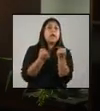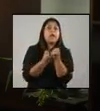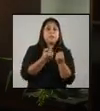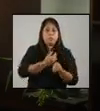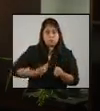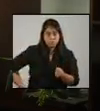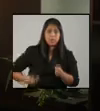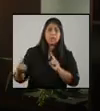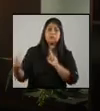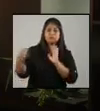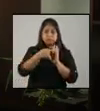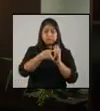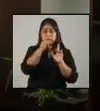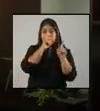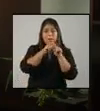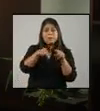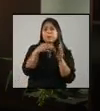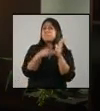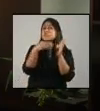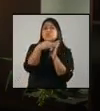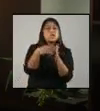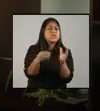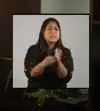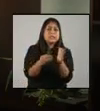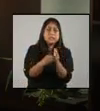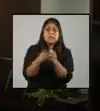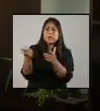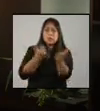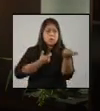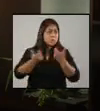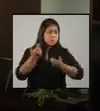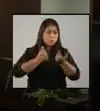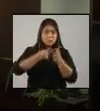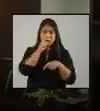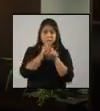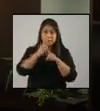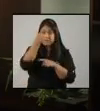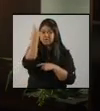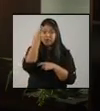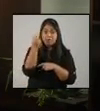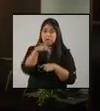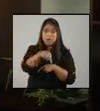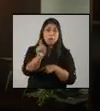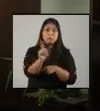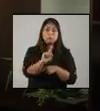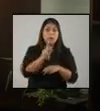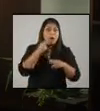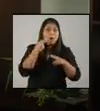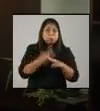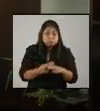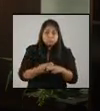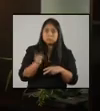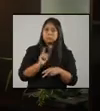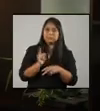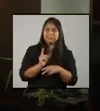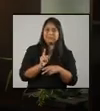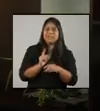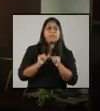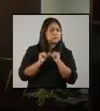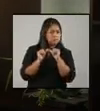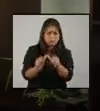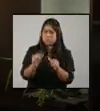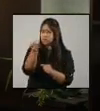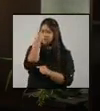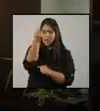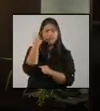gobierno a través de millones de quetzales que se han traducido en fuentes de trabajo que no han sido suspendidas y que siguen operando esas